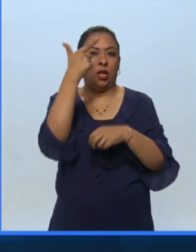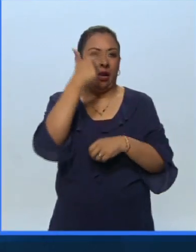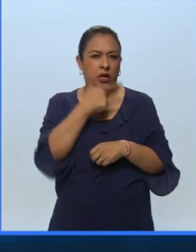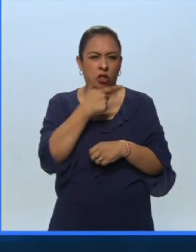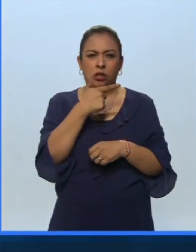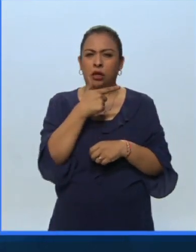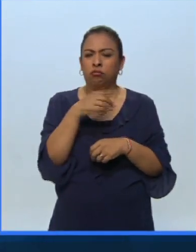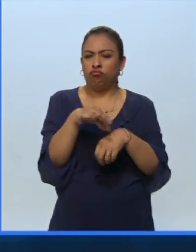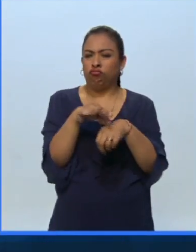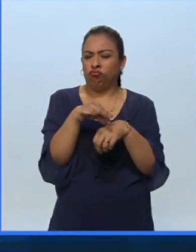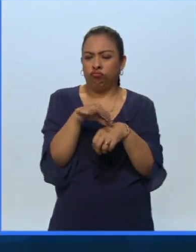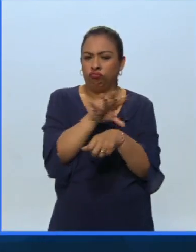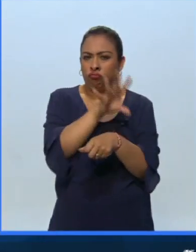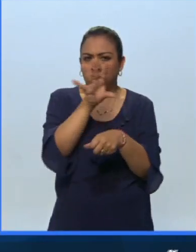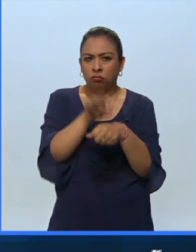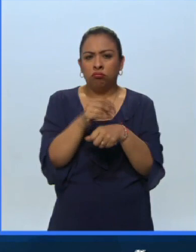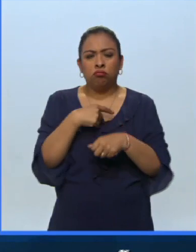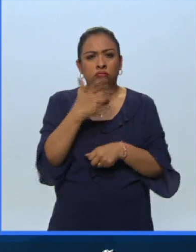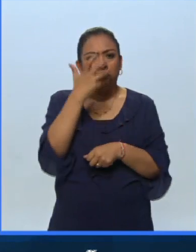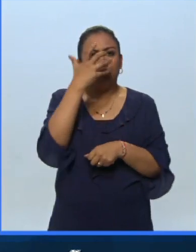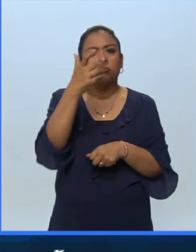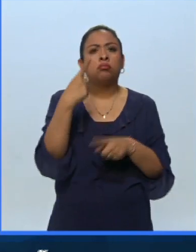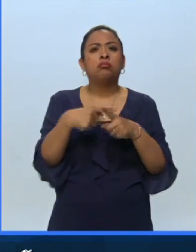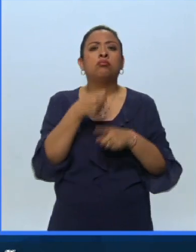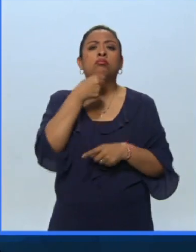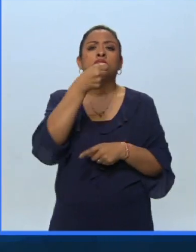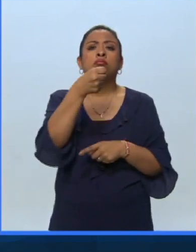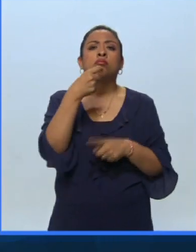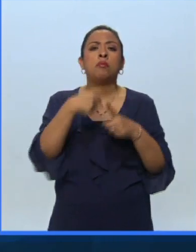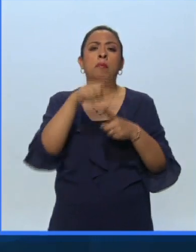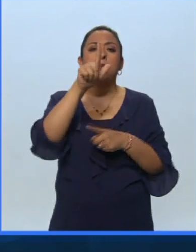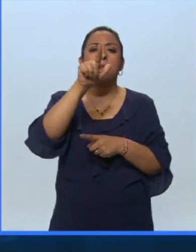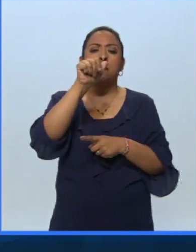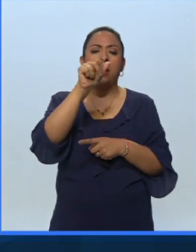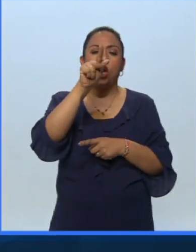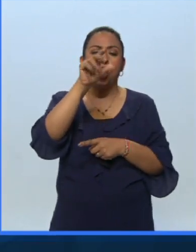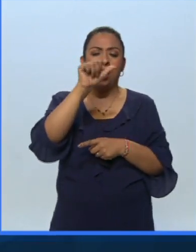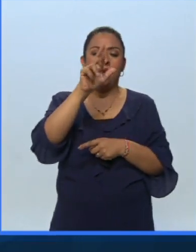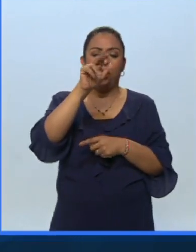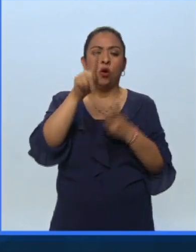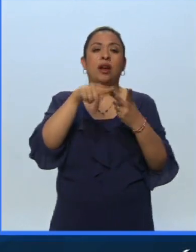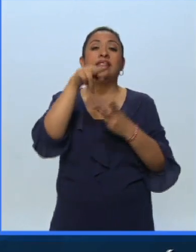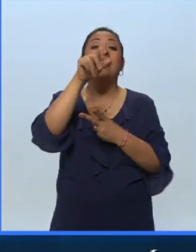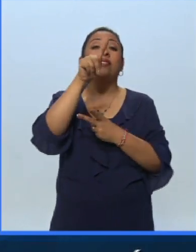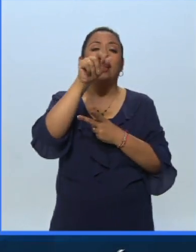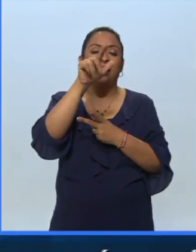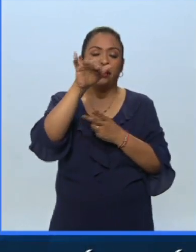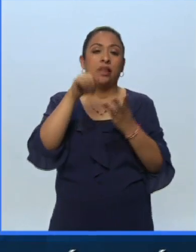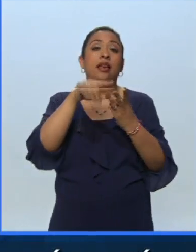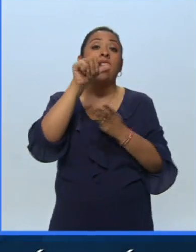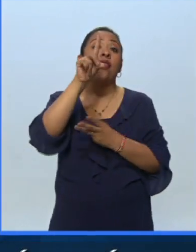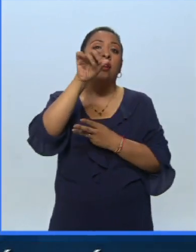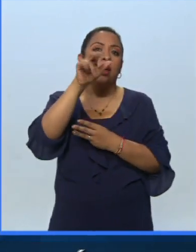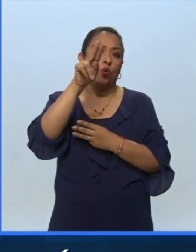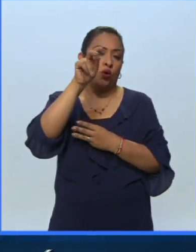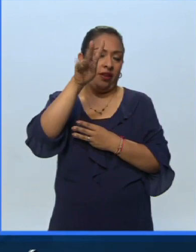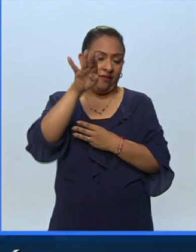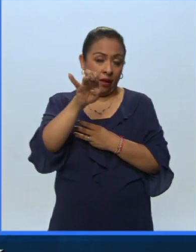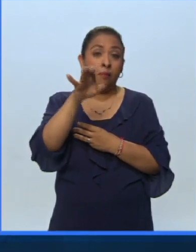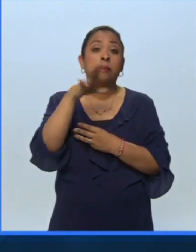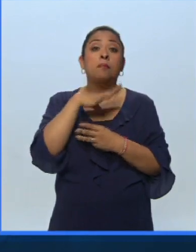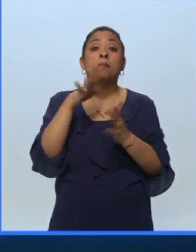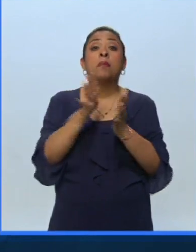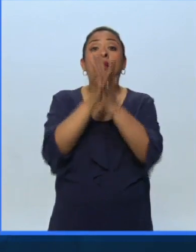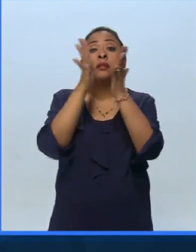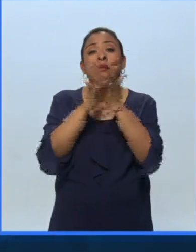completamente en vivo esta ceremonia que será conducida por Paola Rojas Natalia Tellez y Adrián Uribe y que tendrá